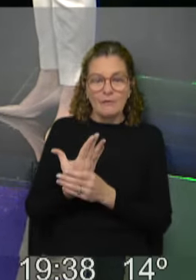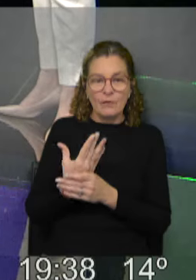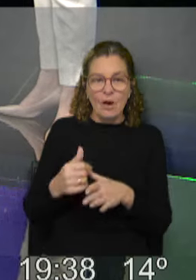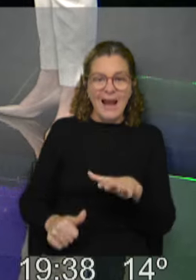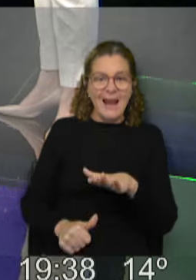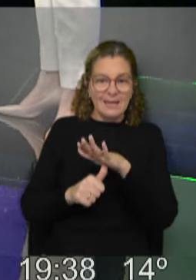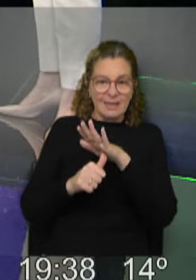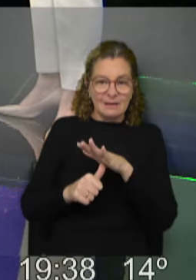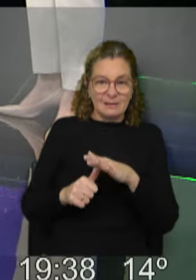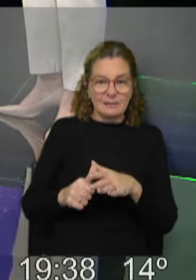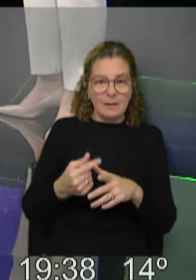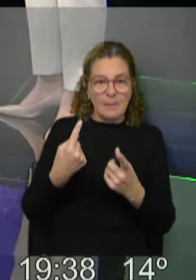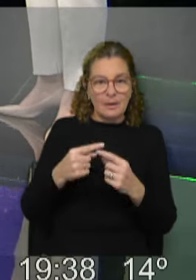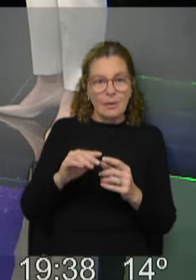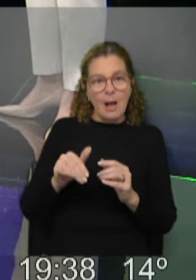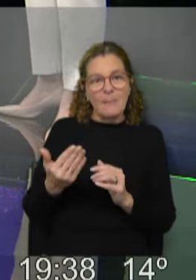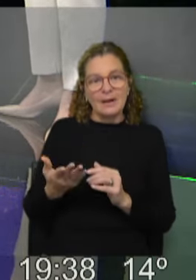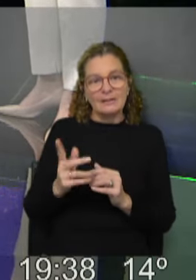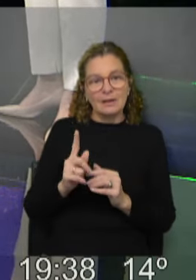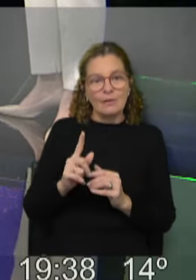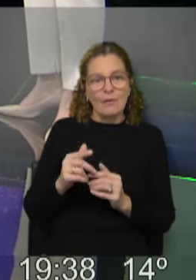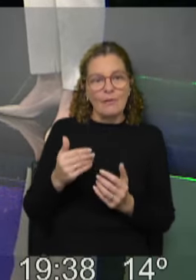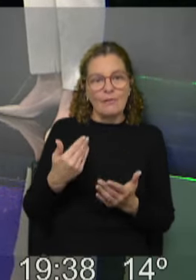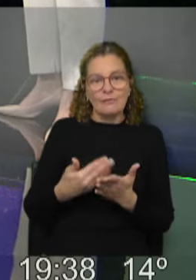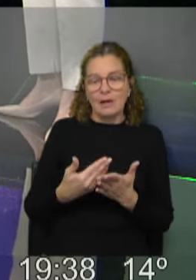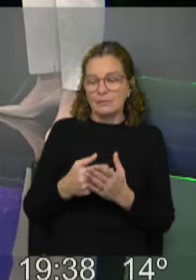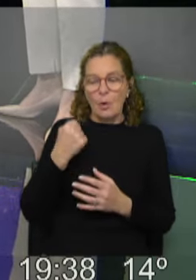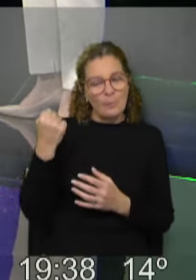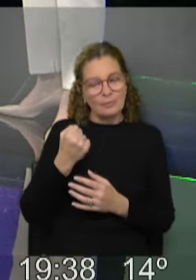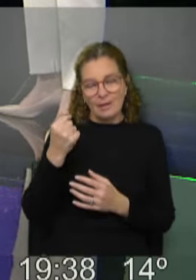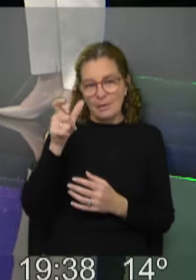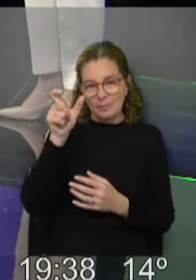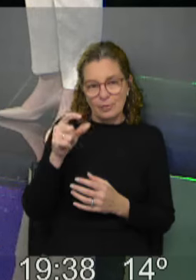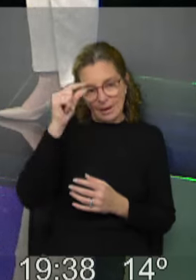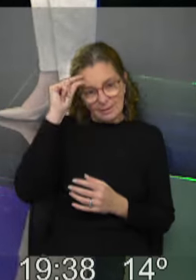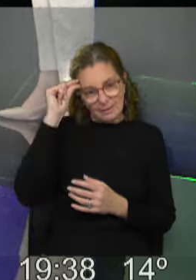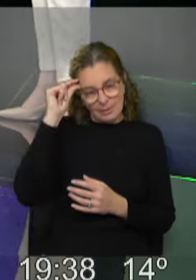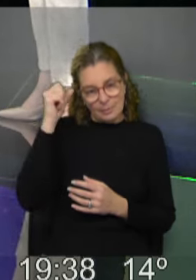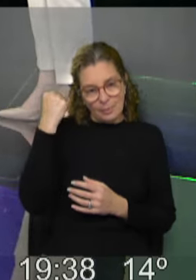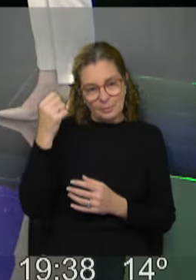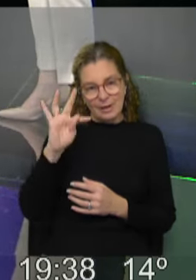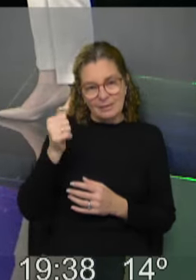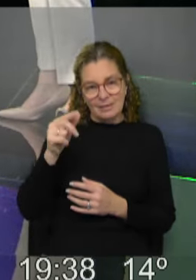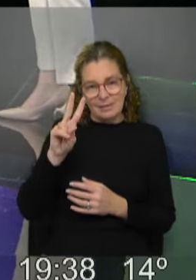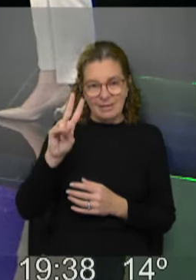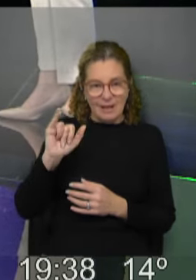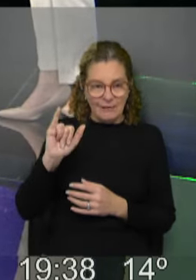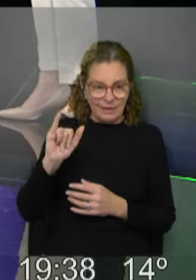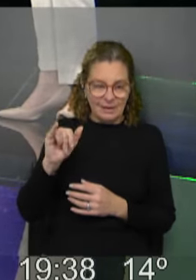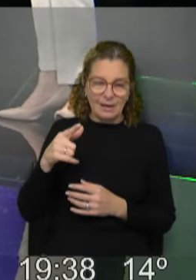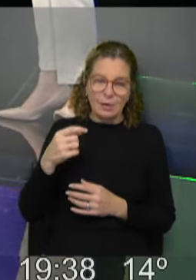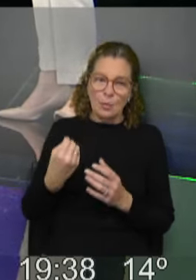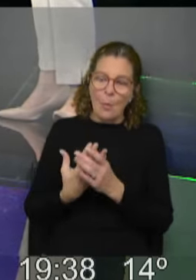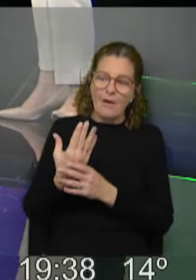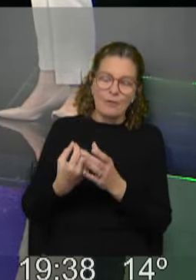participación, pero por otro lado no están los fenómenos ni el peso político de Sanguinetti ni el fenómeno Talvi en esa dimensión de la